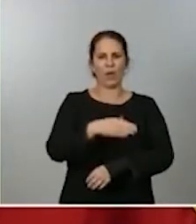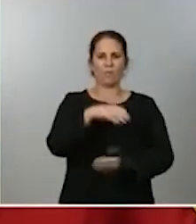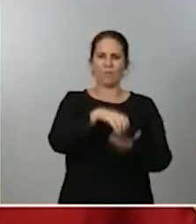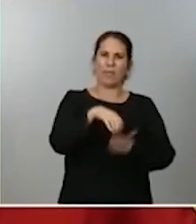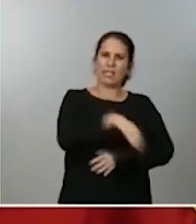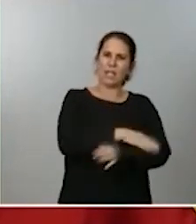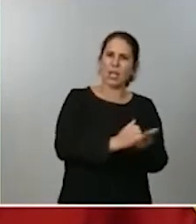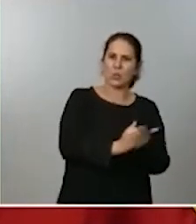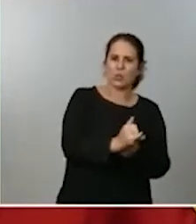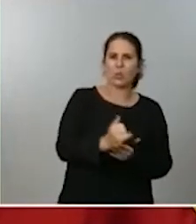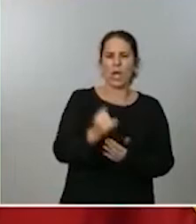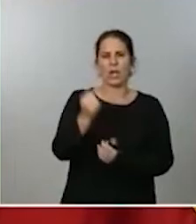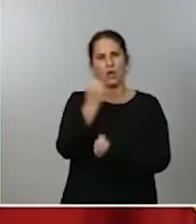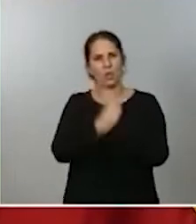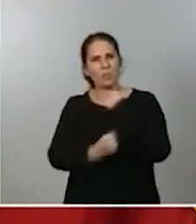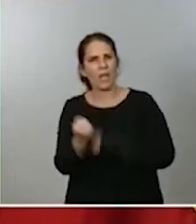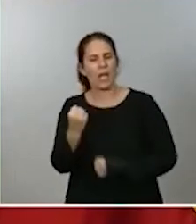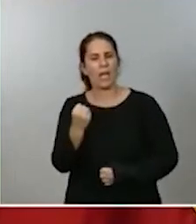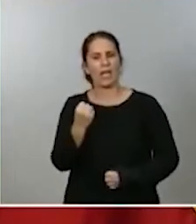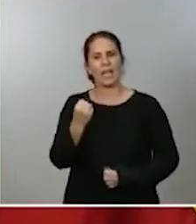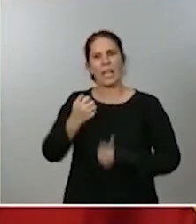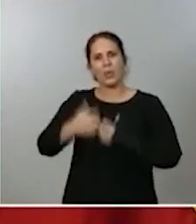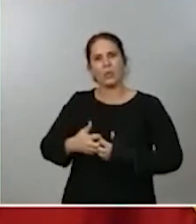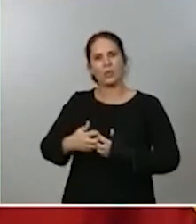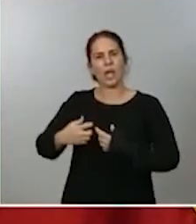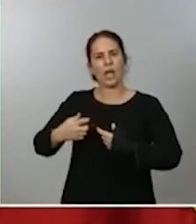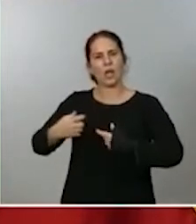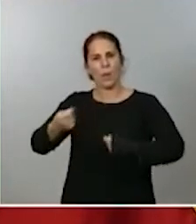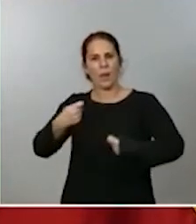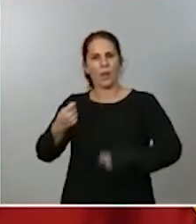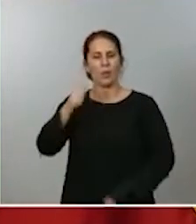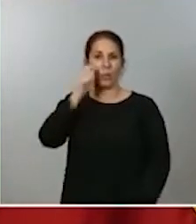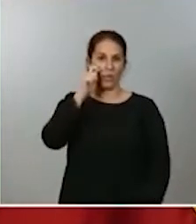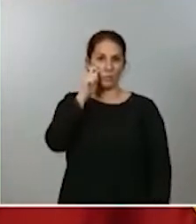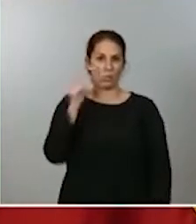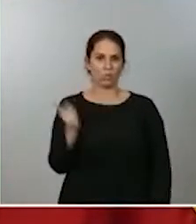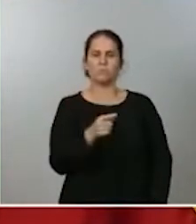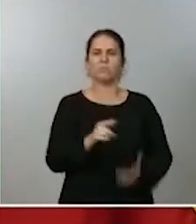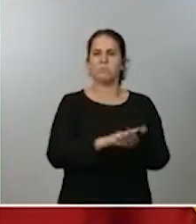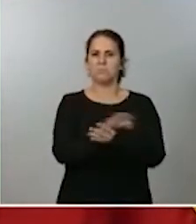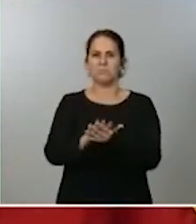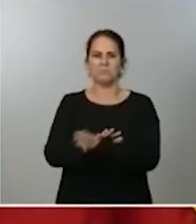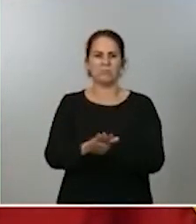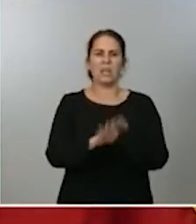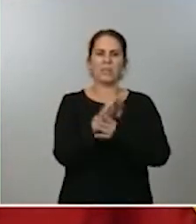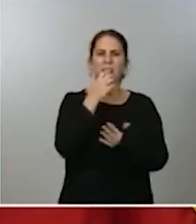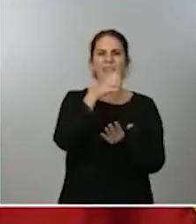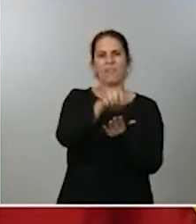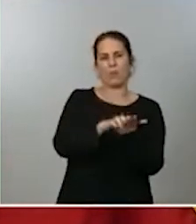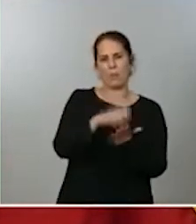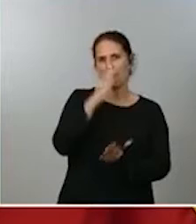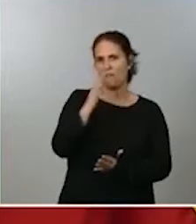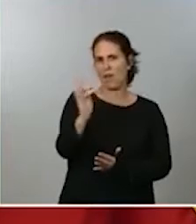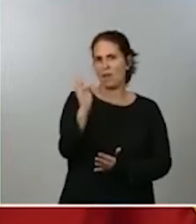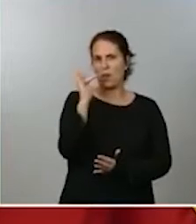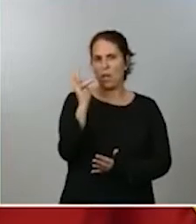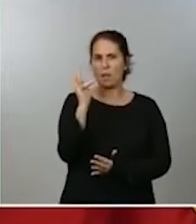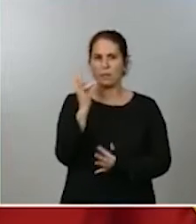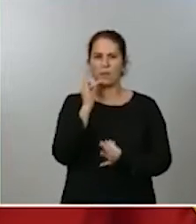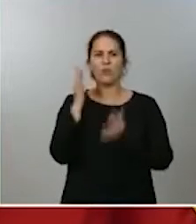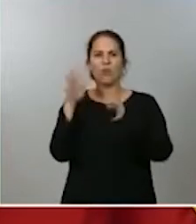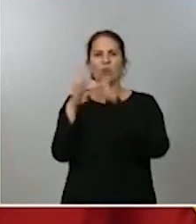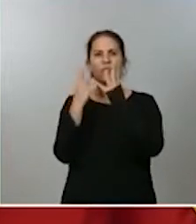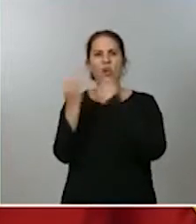economía y el ministerio de industria comercio y turismo que ha tenido un informe favorable tanto por parte del consejo económico y social